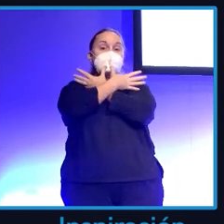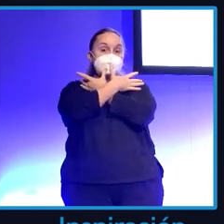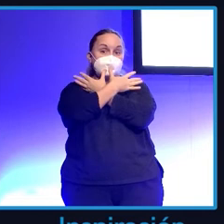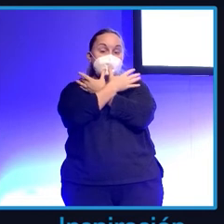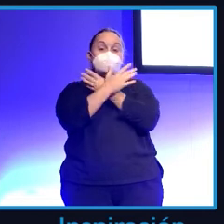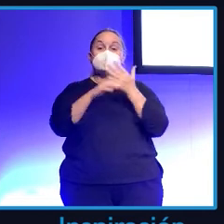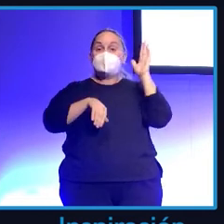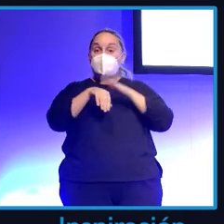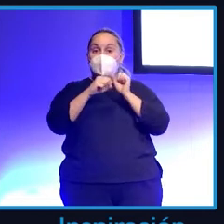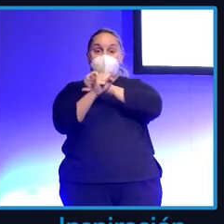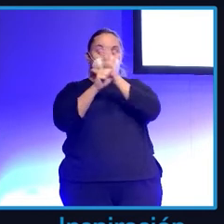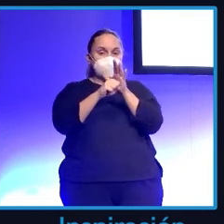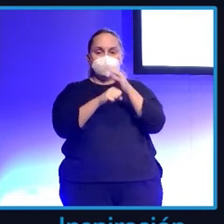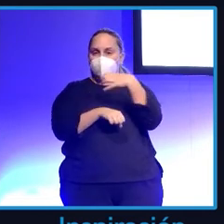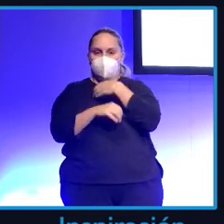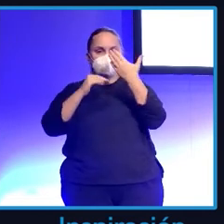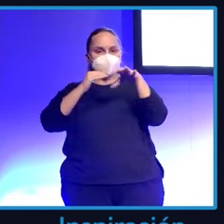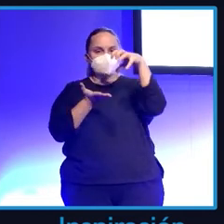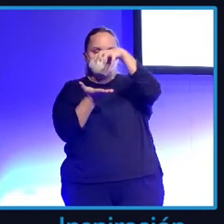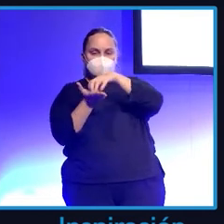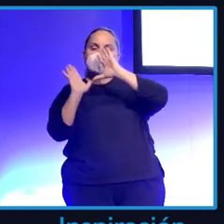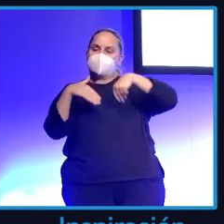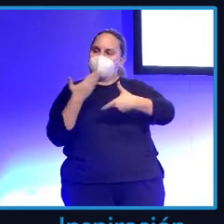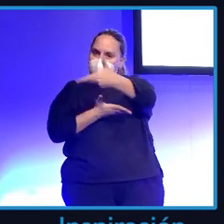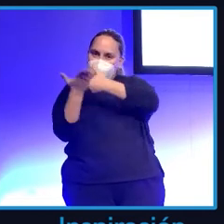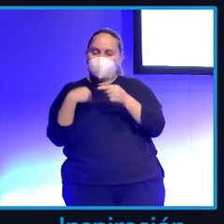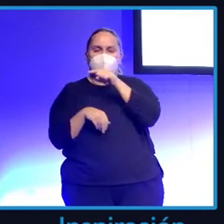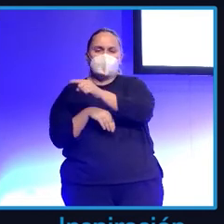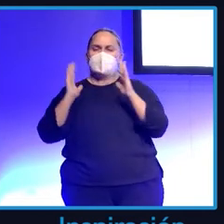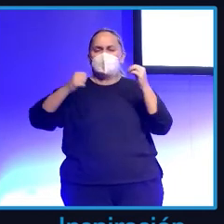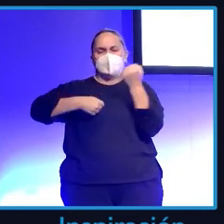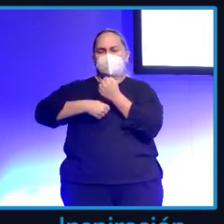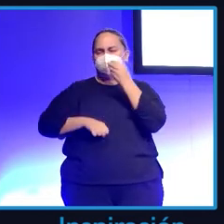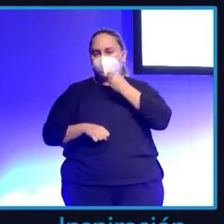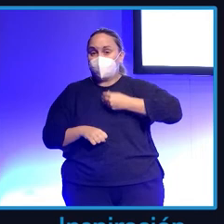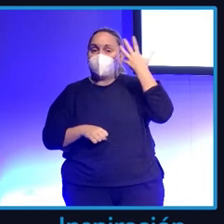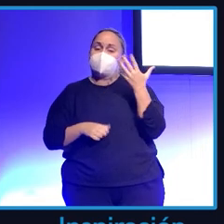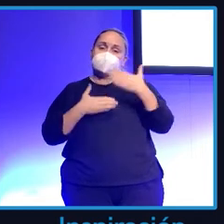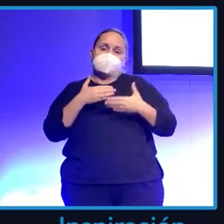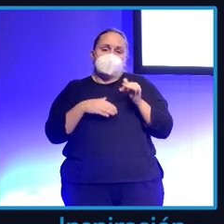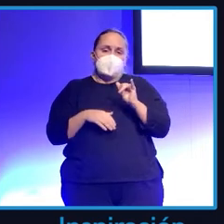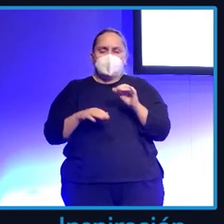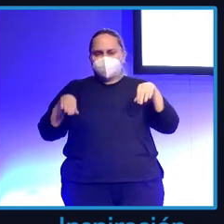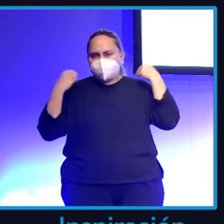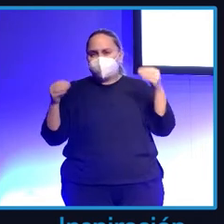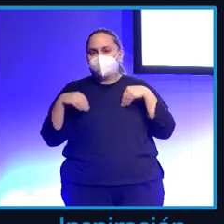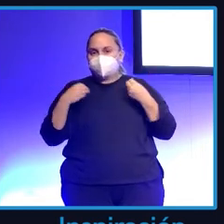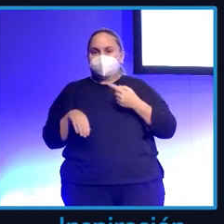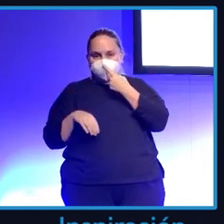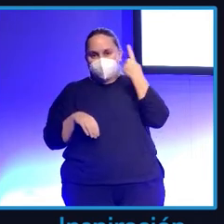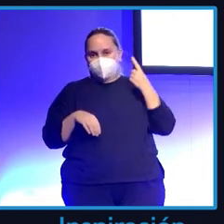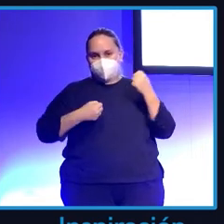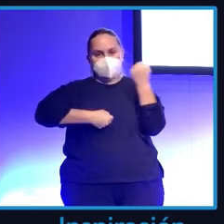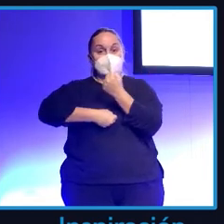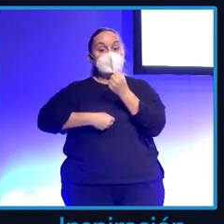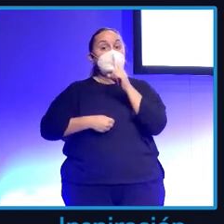bueno, pues al final hicimos allí muchísimas cosas con Tomás. Pasamos una Navidad estupenda dentro de las limitaciones que había. Y este año, pues,